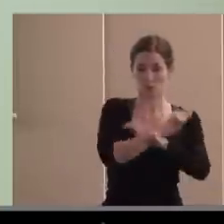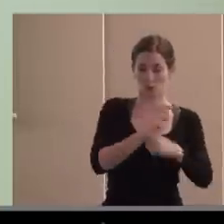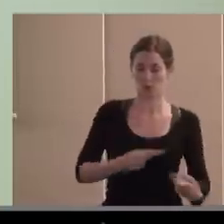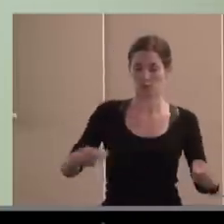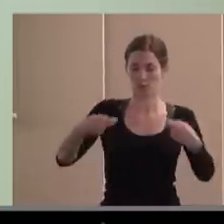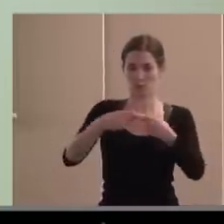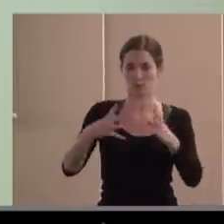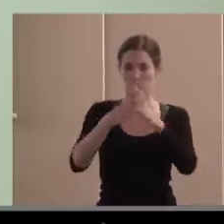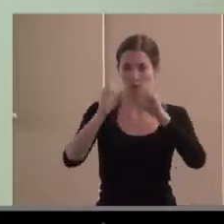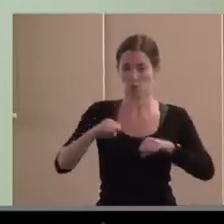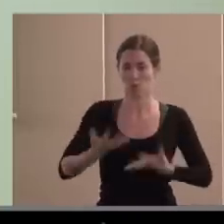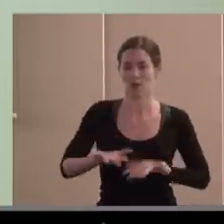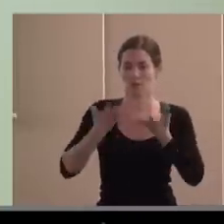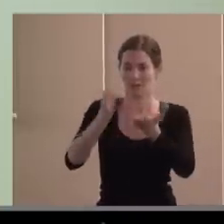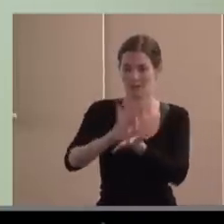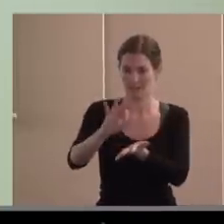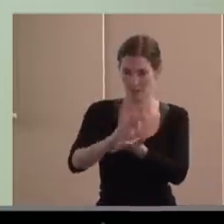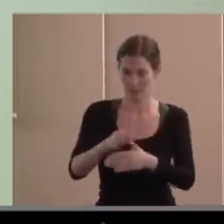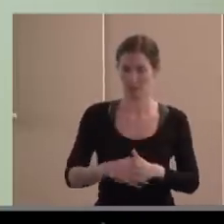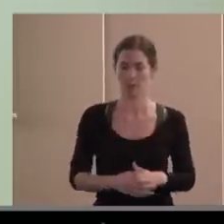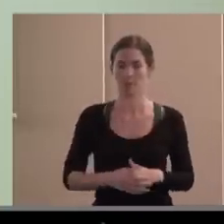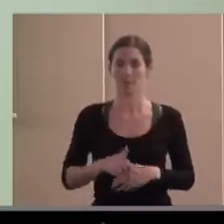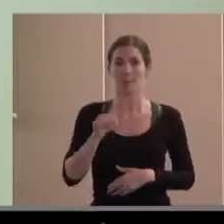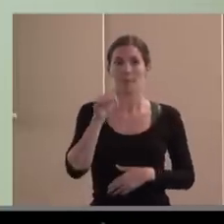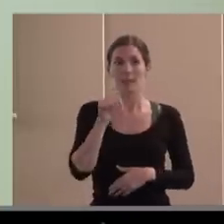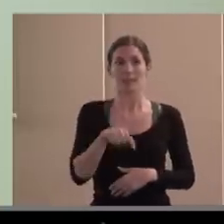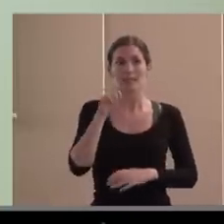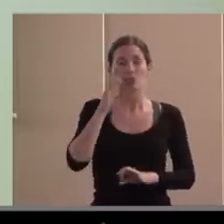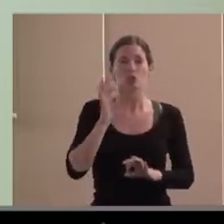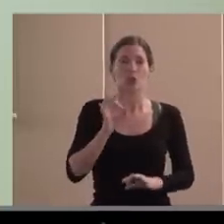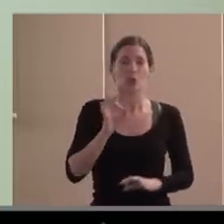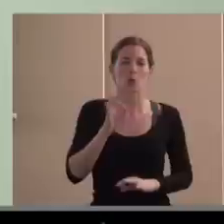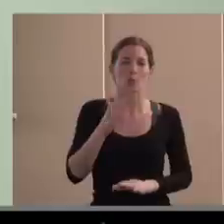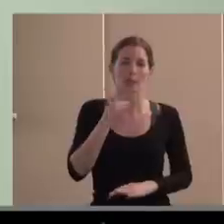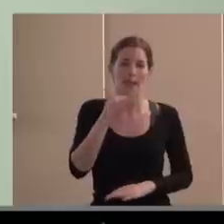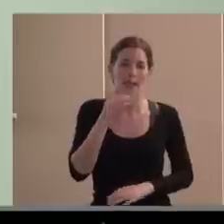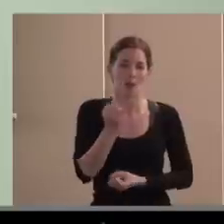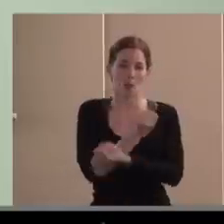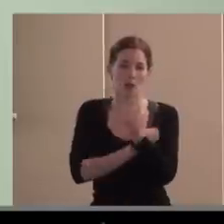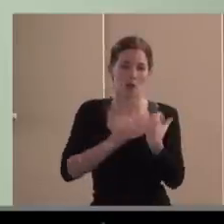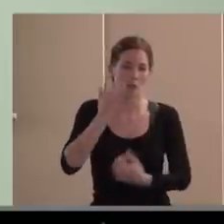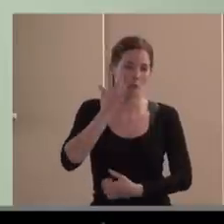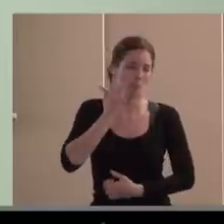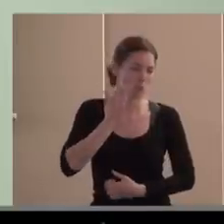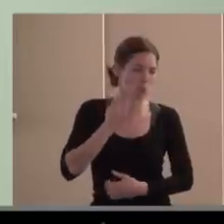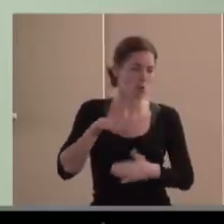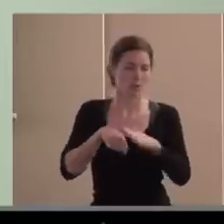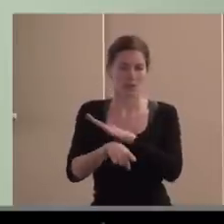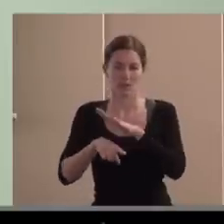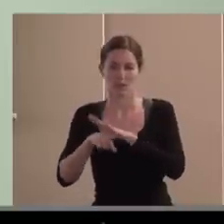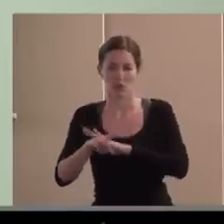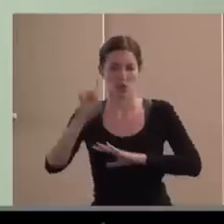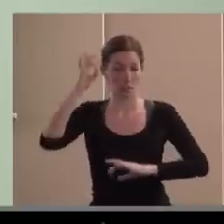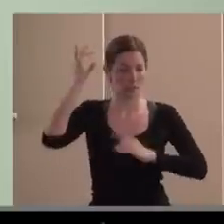auténtica, una genuina vena económica gestora de emprendimiento, aunque tiene